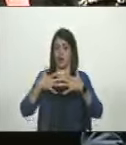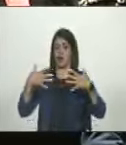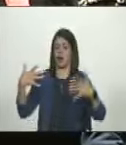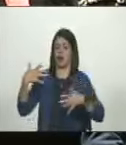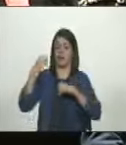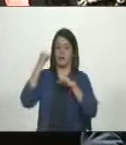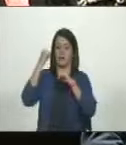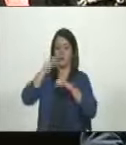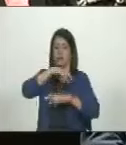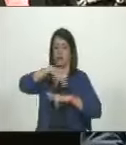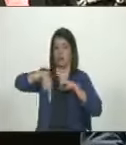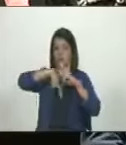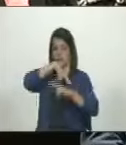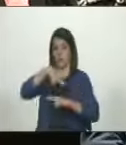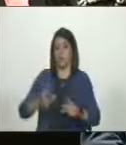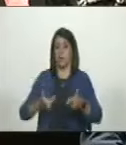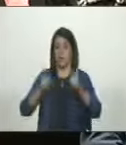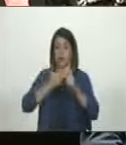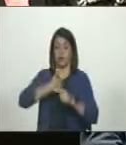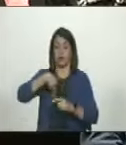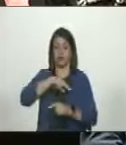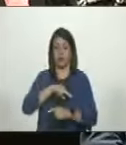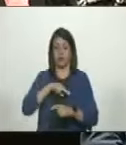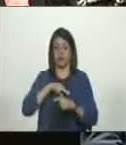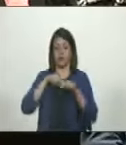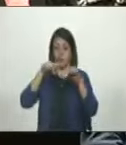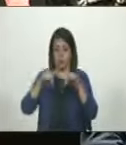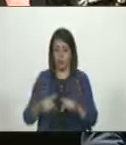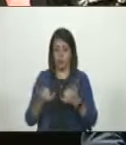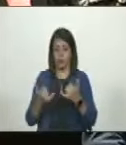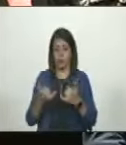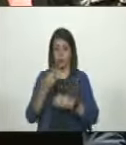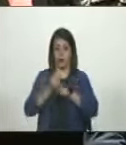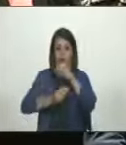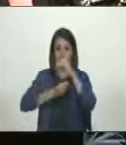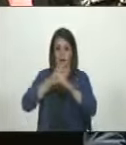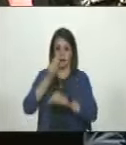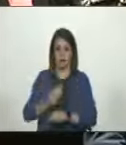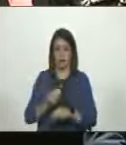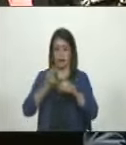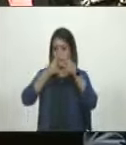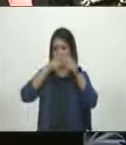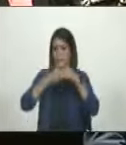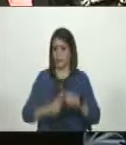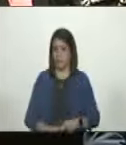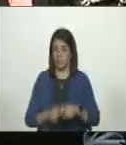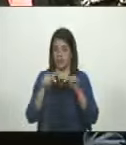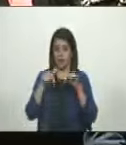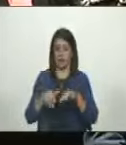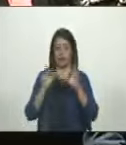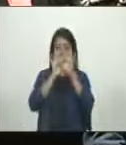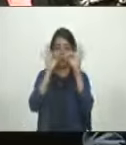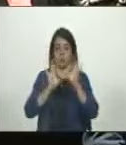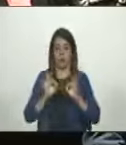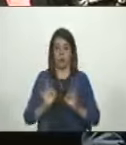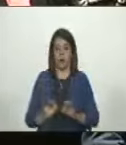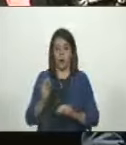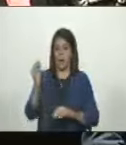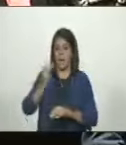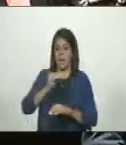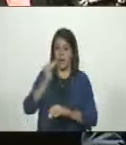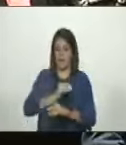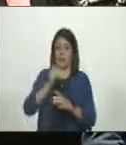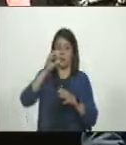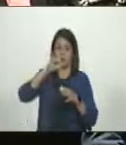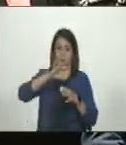victorias revolucionarias que nos permiten a nosotros entonces diseñar un presupuesto de esta naturaleza que duplica los